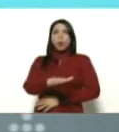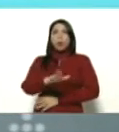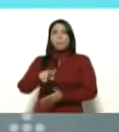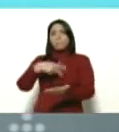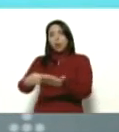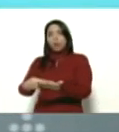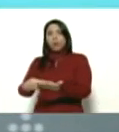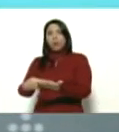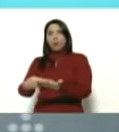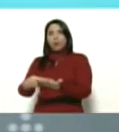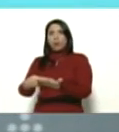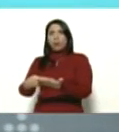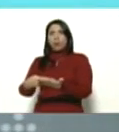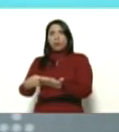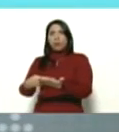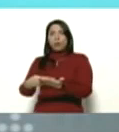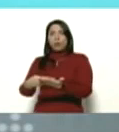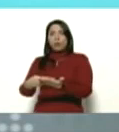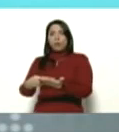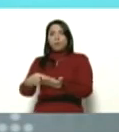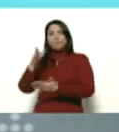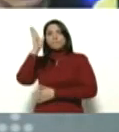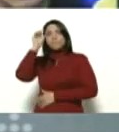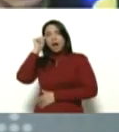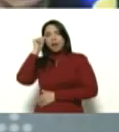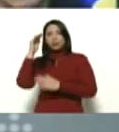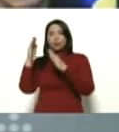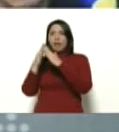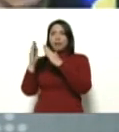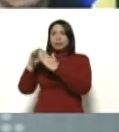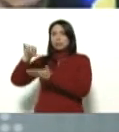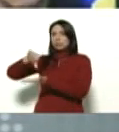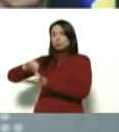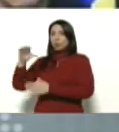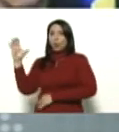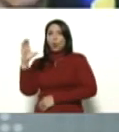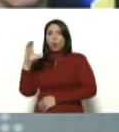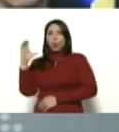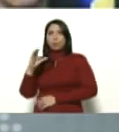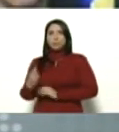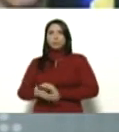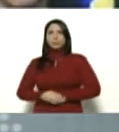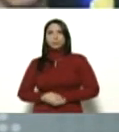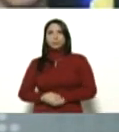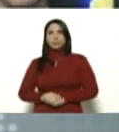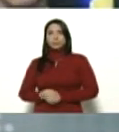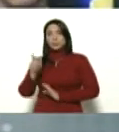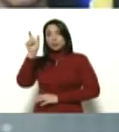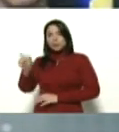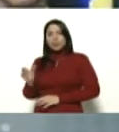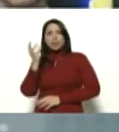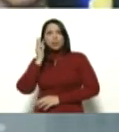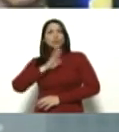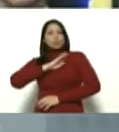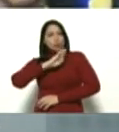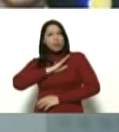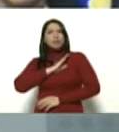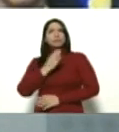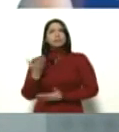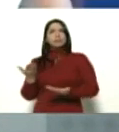en el baño de su casa en Medellín sin atención, sola. Esta muchacha, nuestra muchacha,